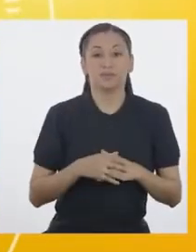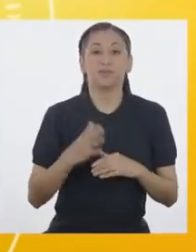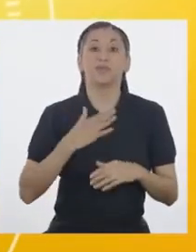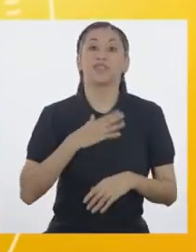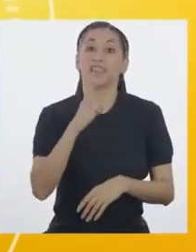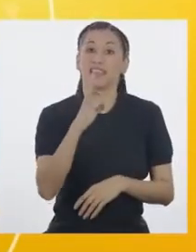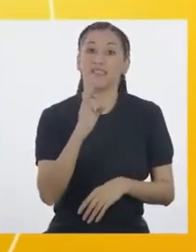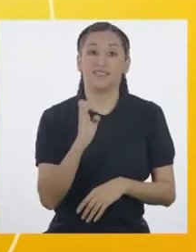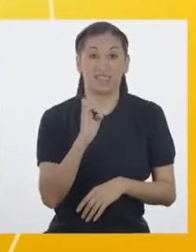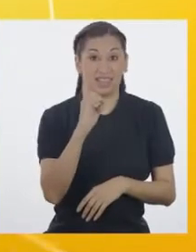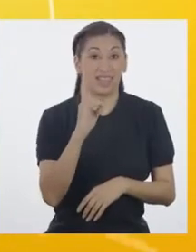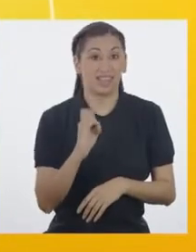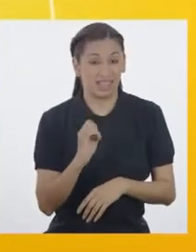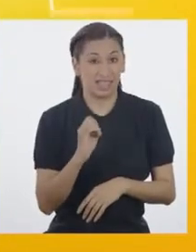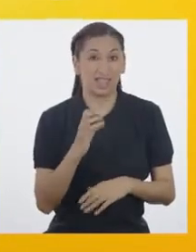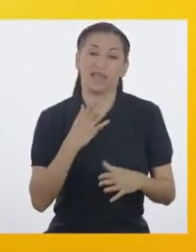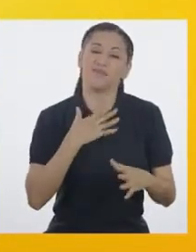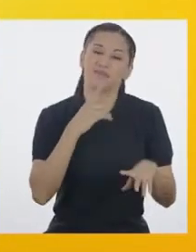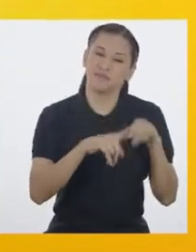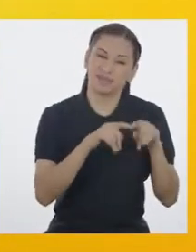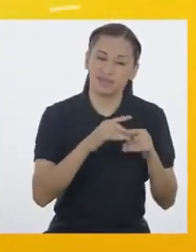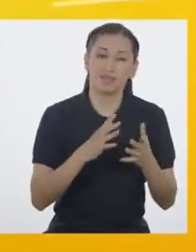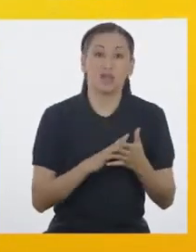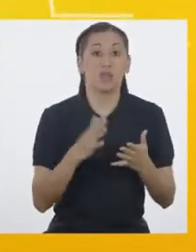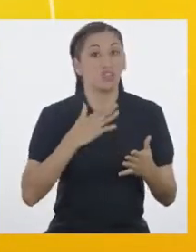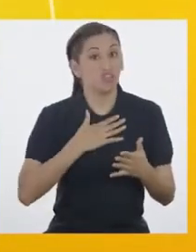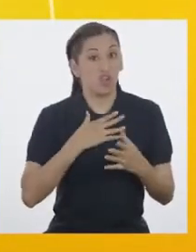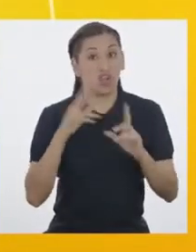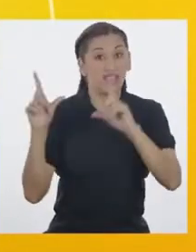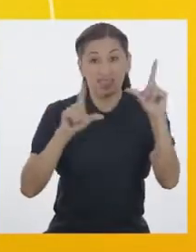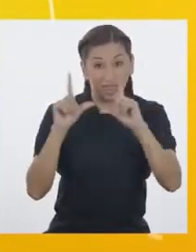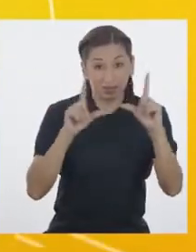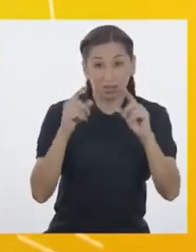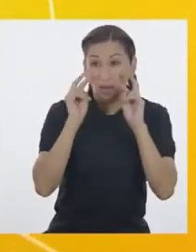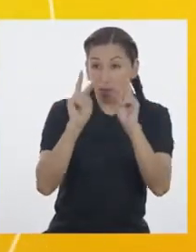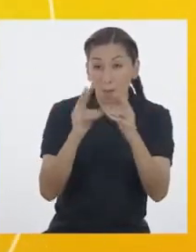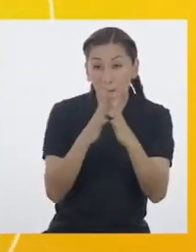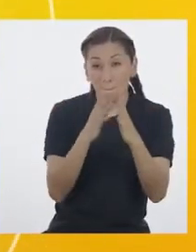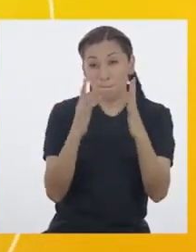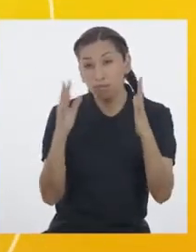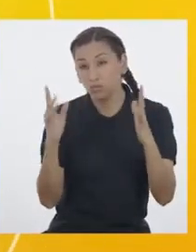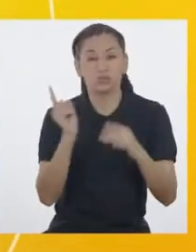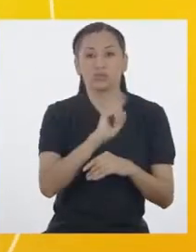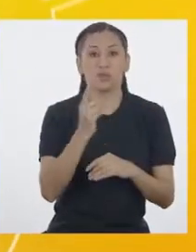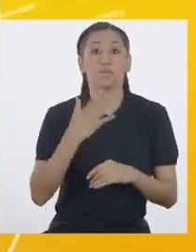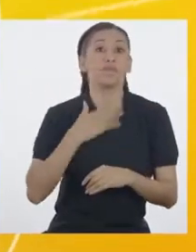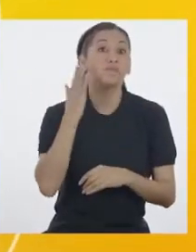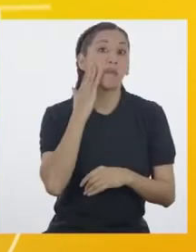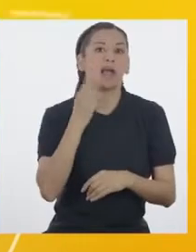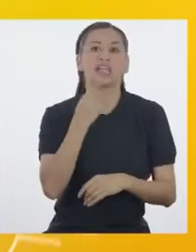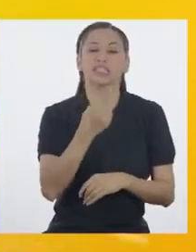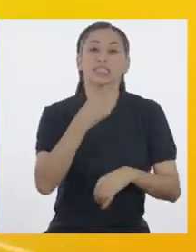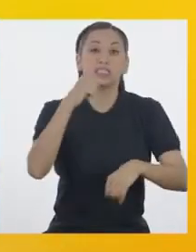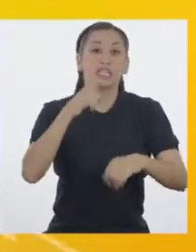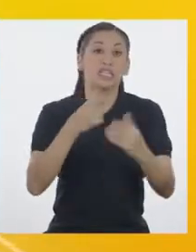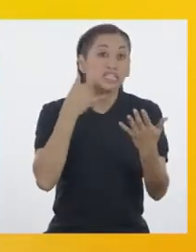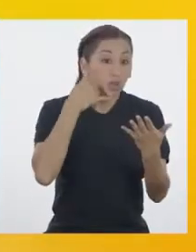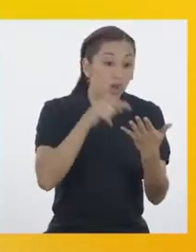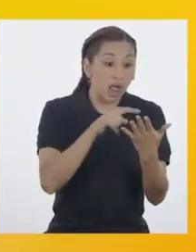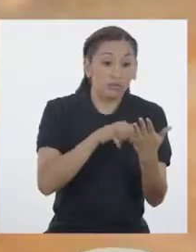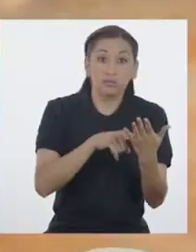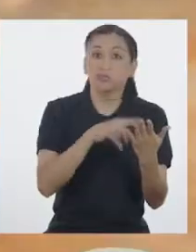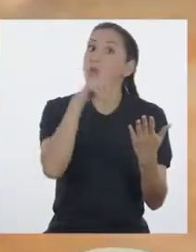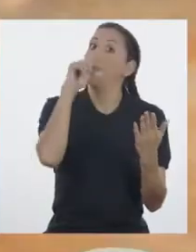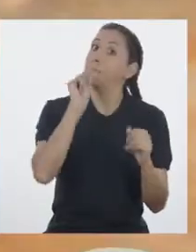primo favorito Yo no veo tanta televisión Pero mi mamá me dice que no esté metida mucho tiempo en el